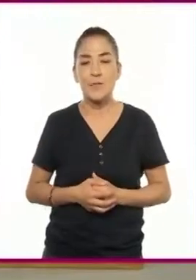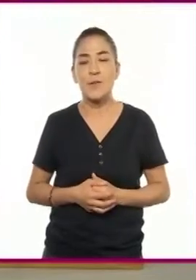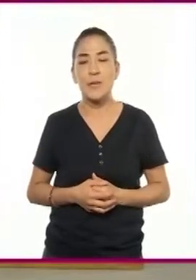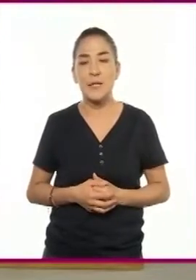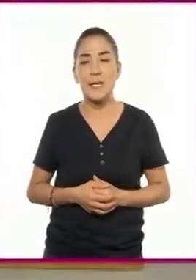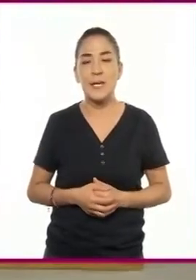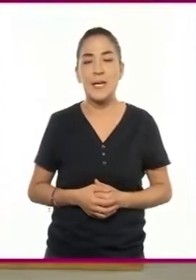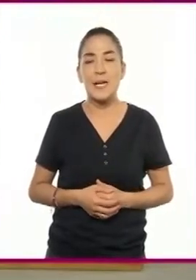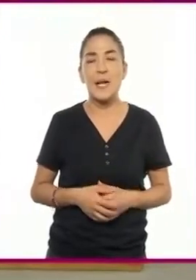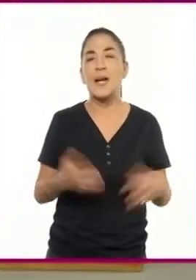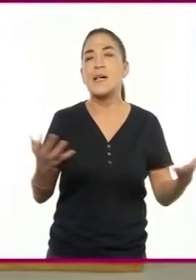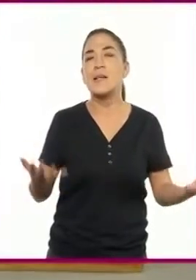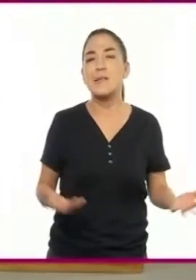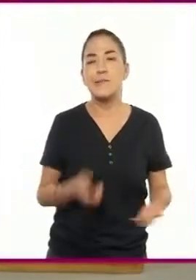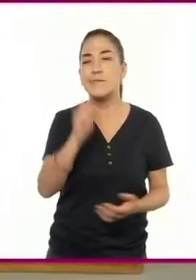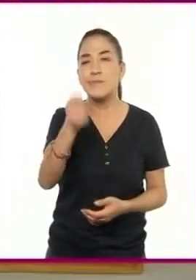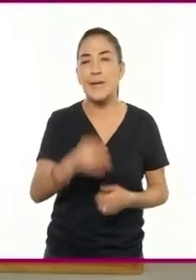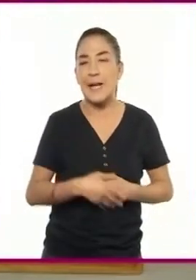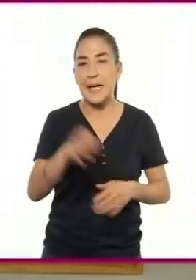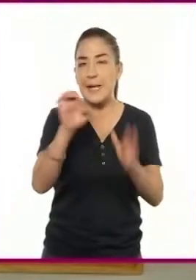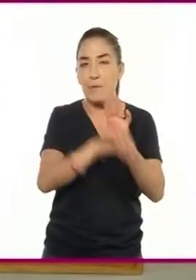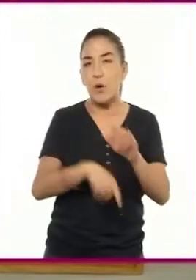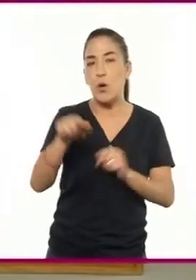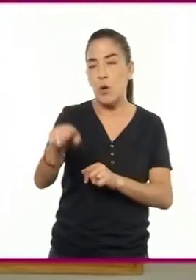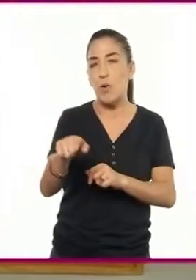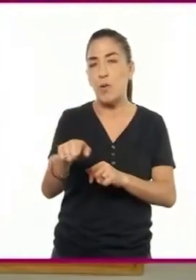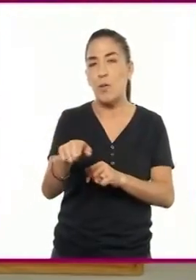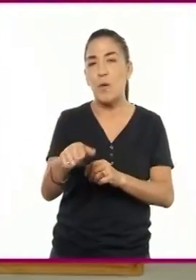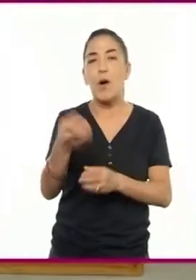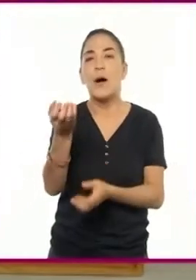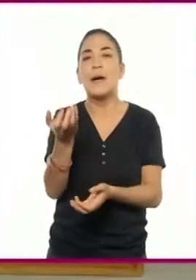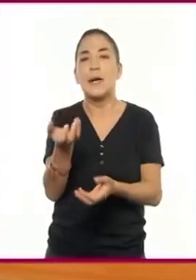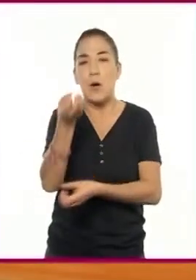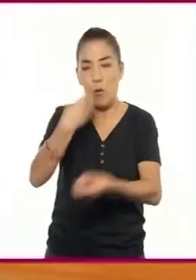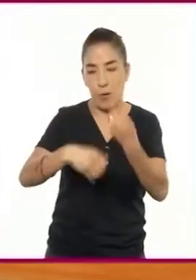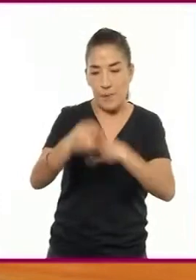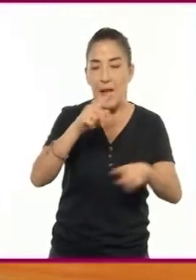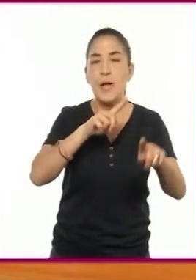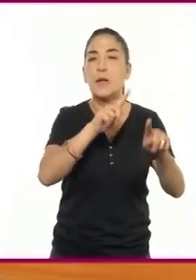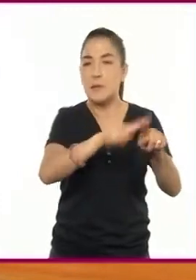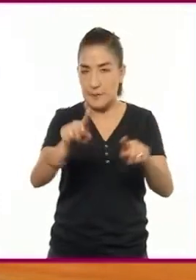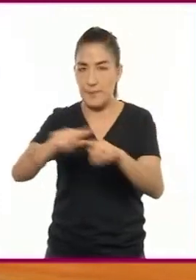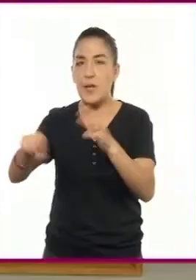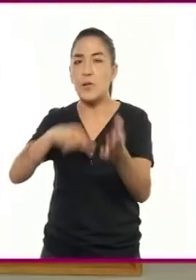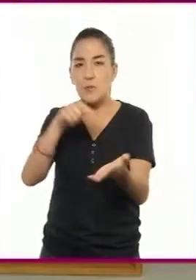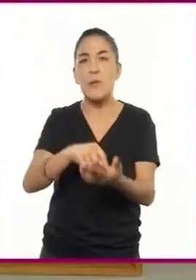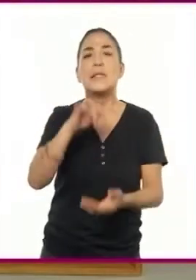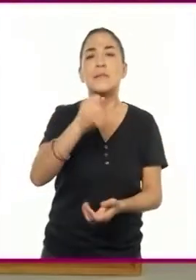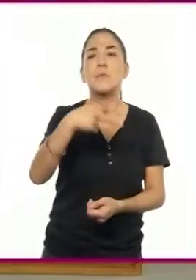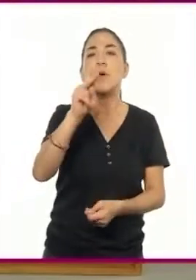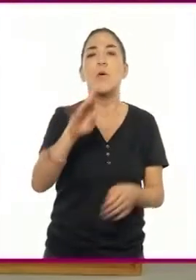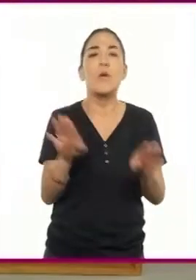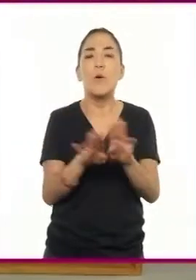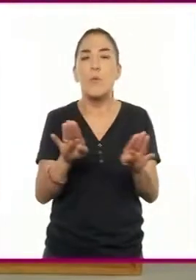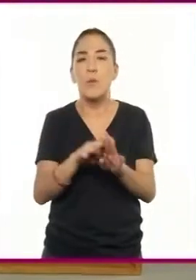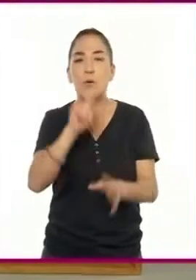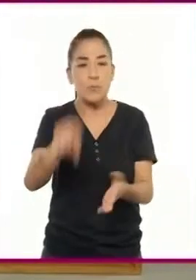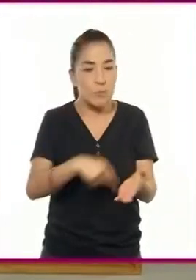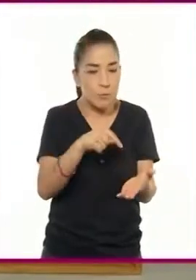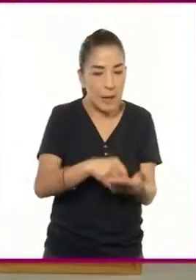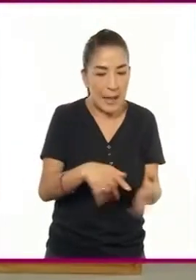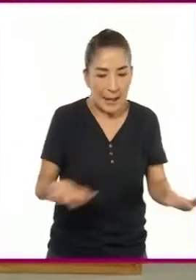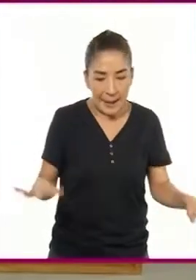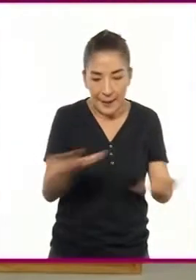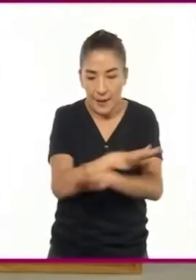Con eso me refiero, la obra puede desarrollarse en distintos lugares. Pero, ¿qué podemos hacer para describir un cambio de lugar?